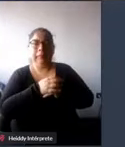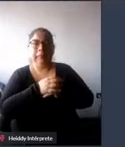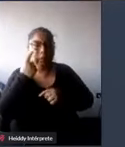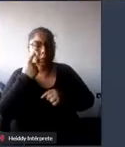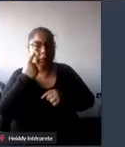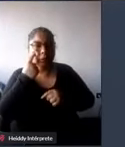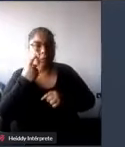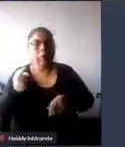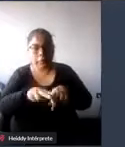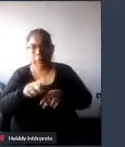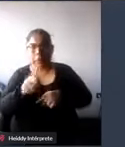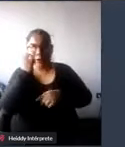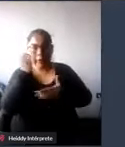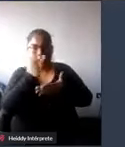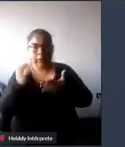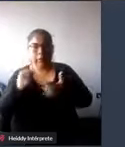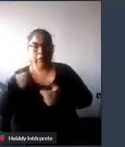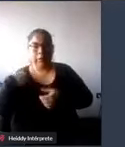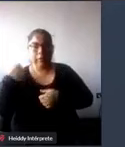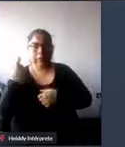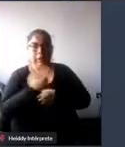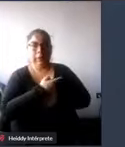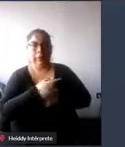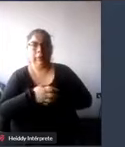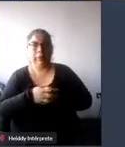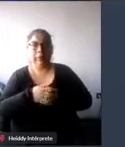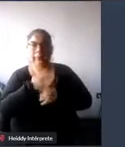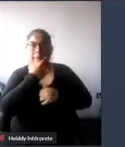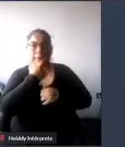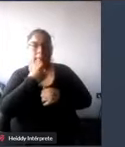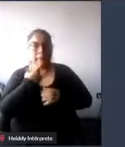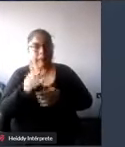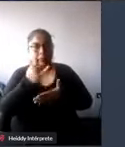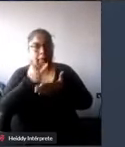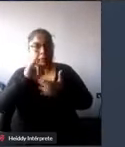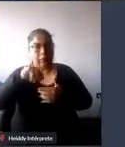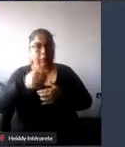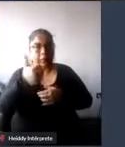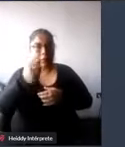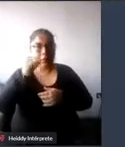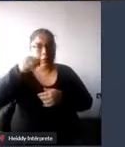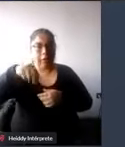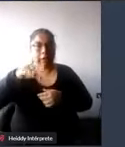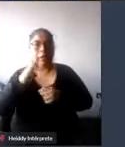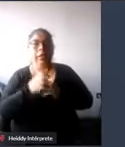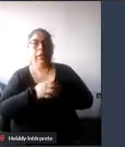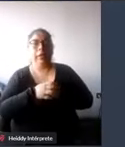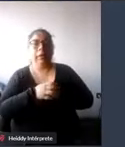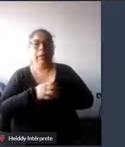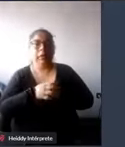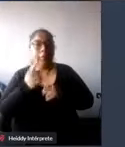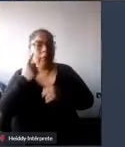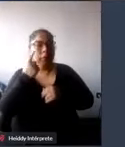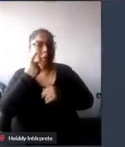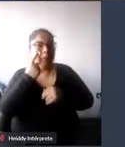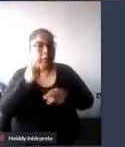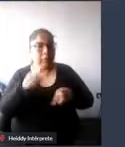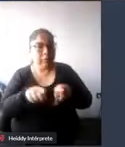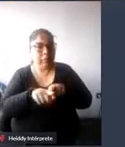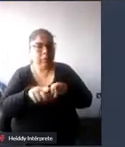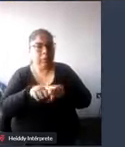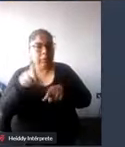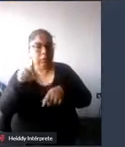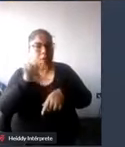que muy bien ha sido detallado por Jaime y también lo conoce muy bien el doctor